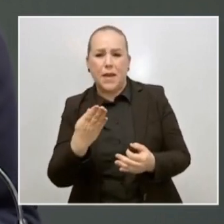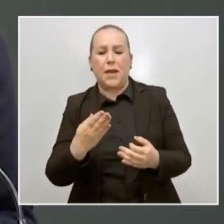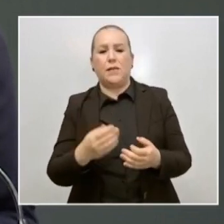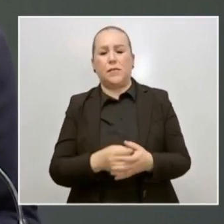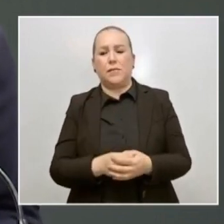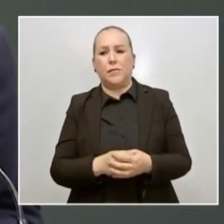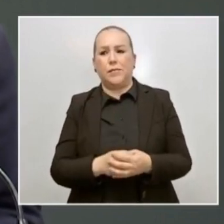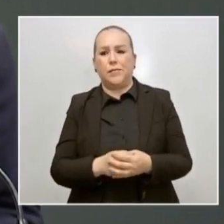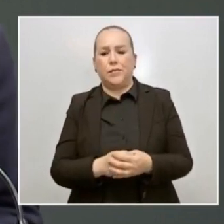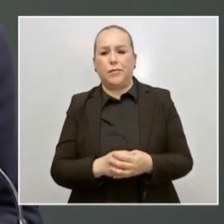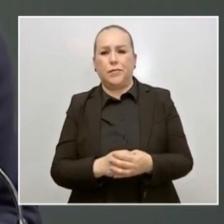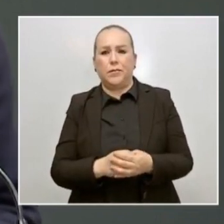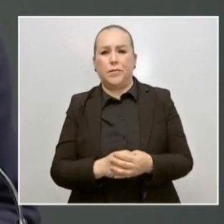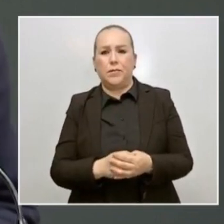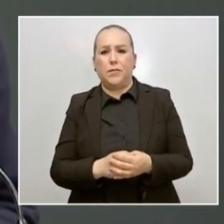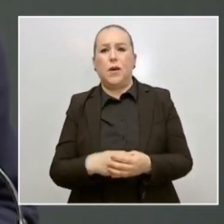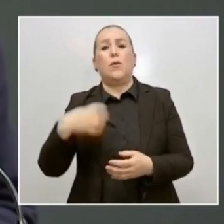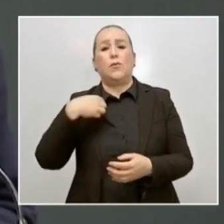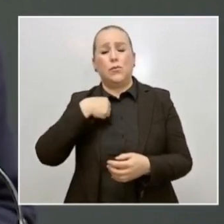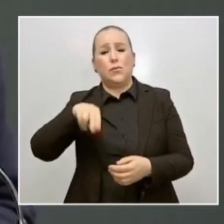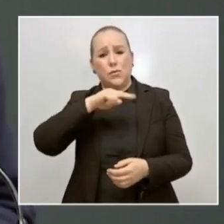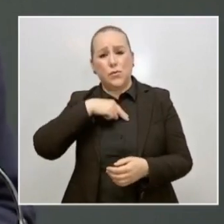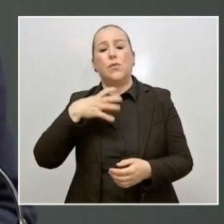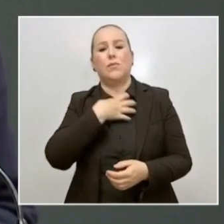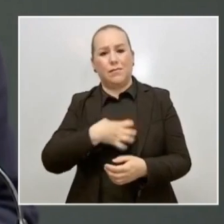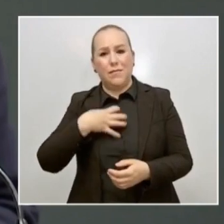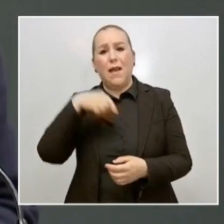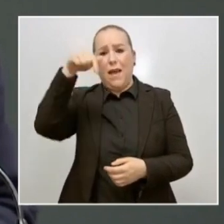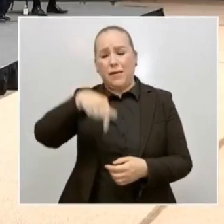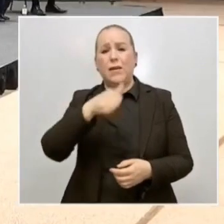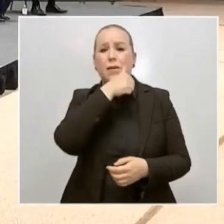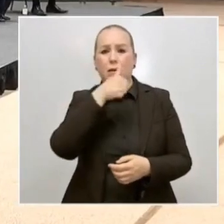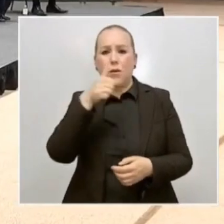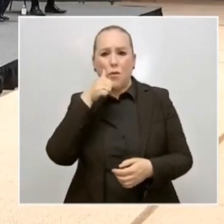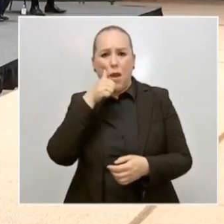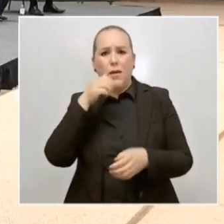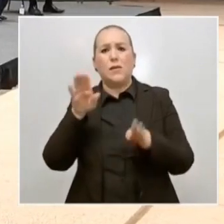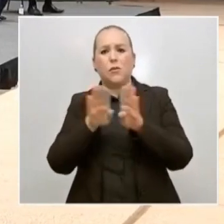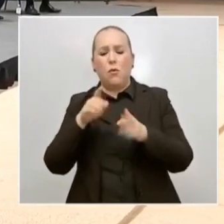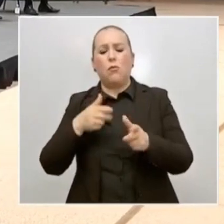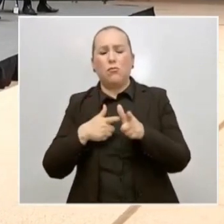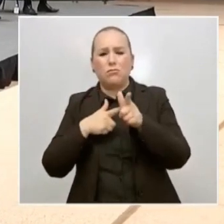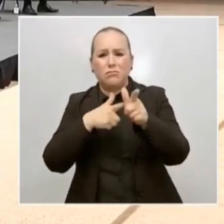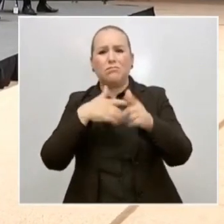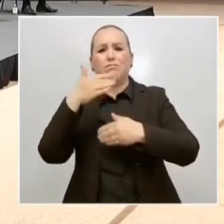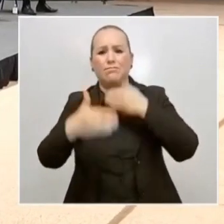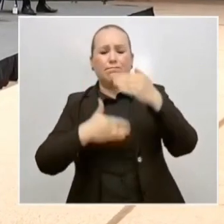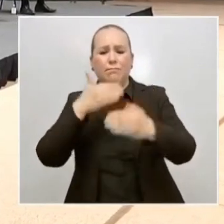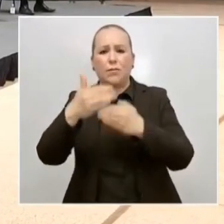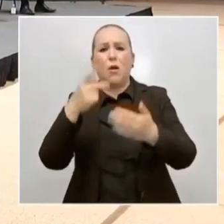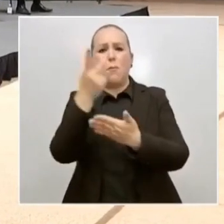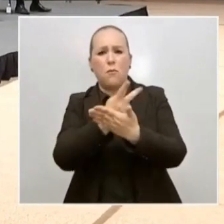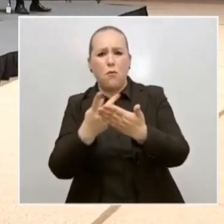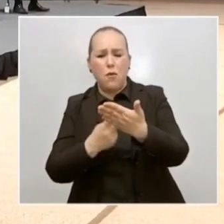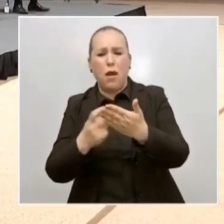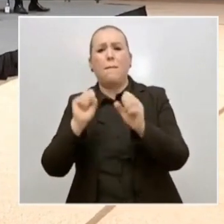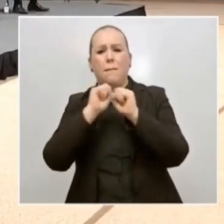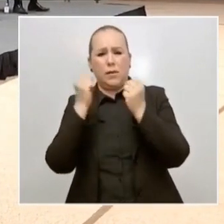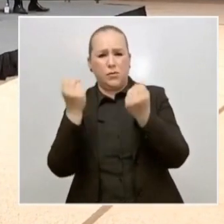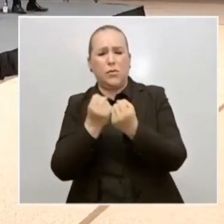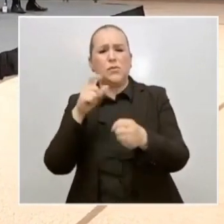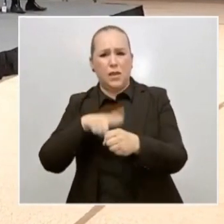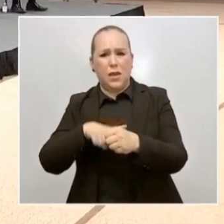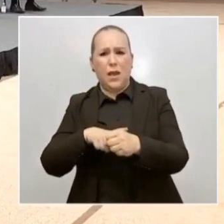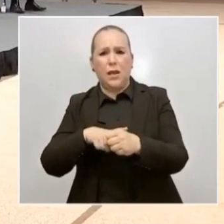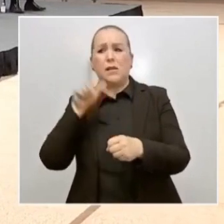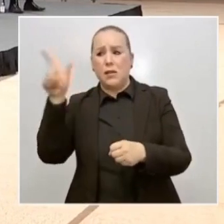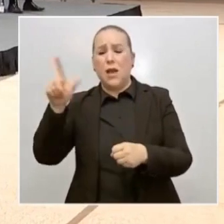Celebramos que esté aquí en Ciudad Juárez para dar seguimiento a los programas sociales que el gobierno federal ha puesto